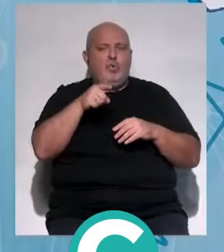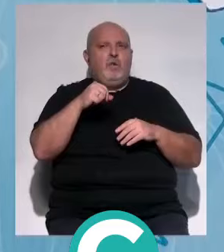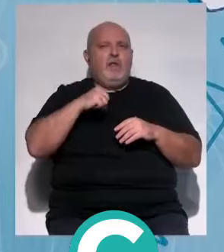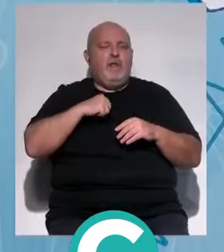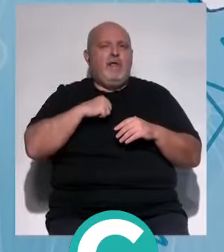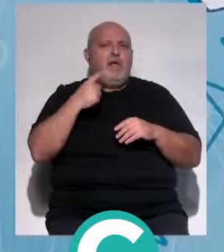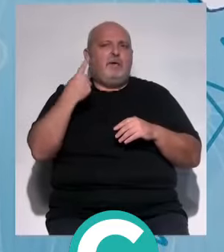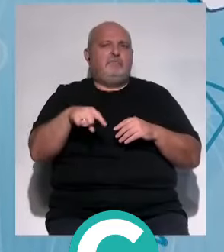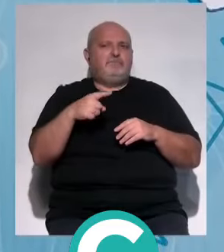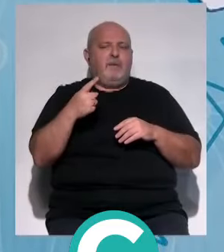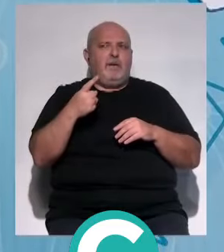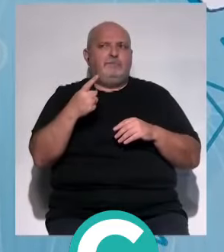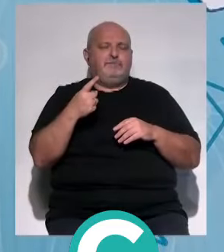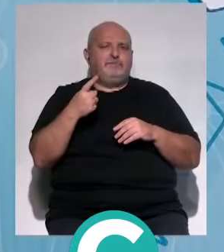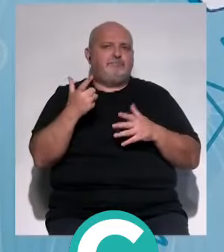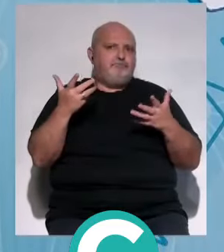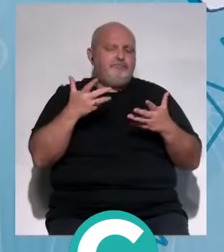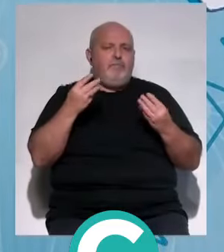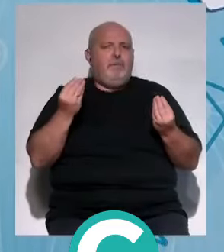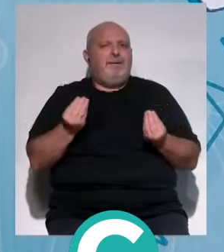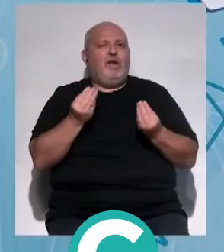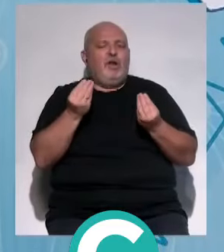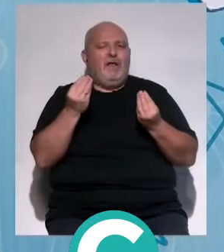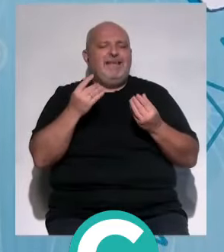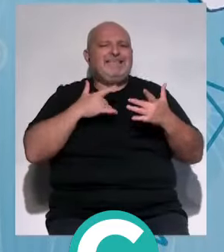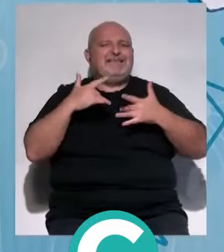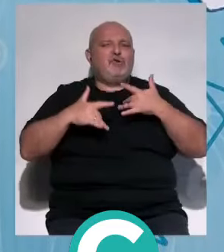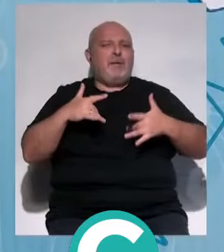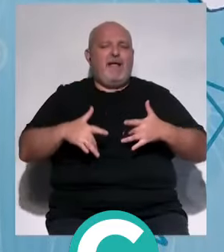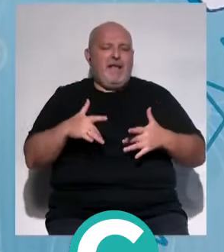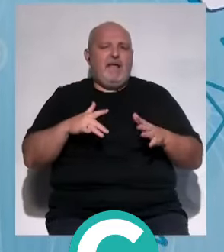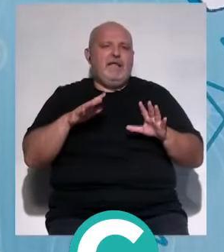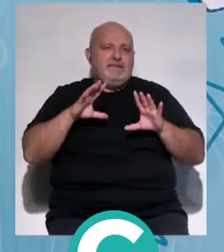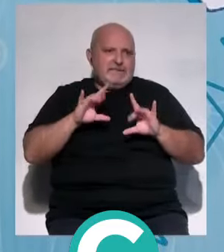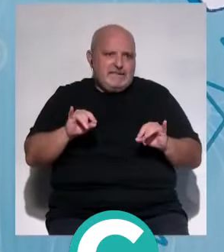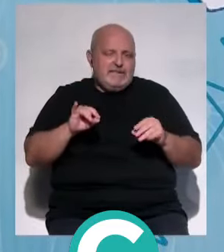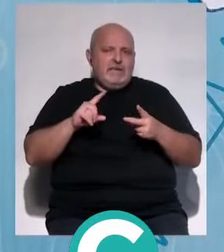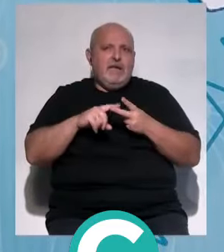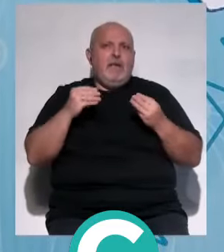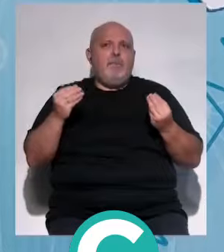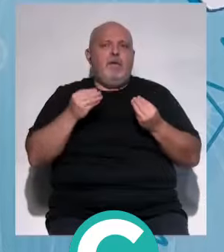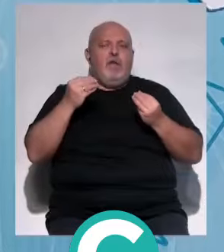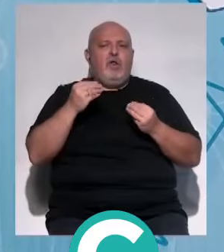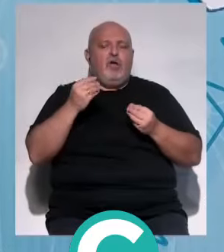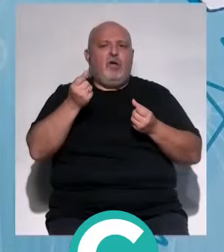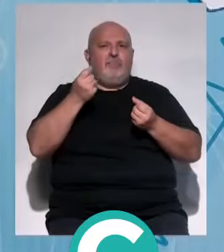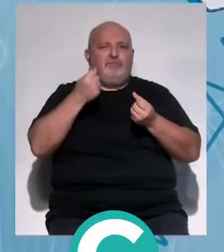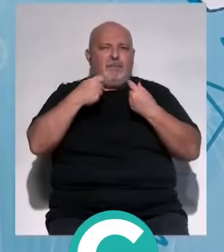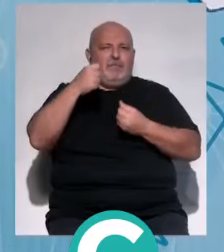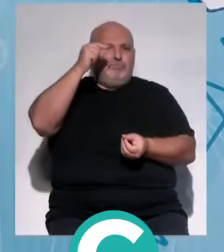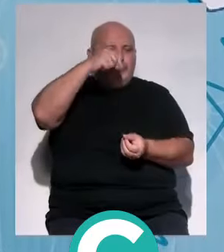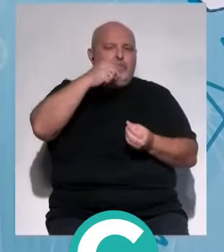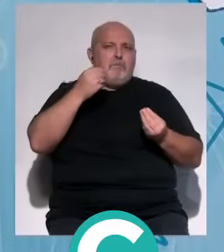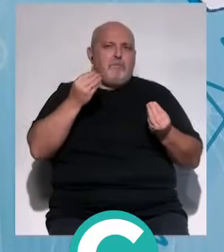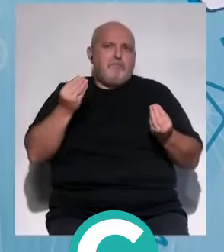tener una dieta que te mejore los síntomas de ese cáncer, que te mejore el síntoma de los tratamientos. Una